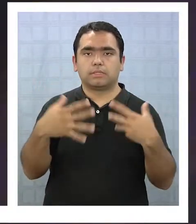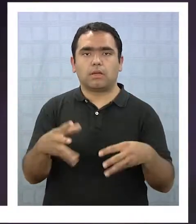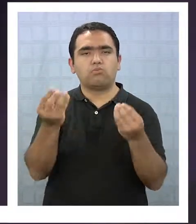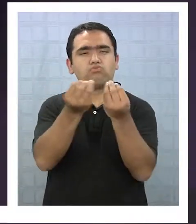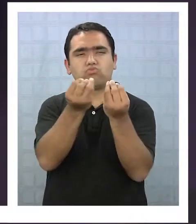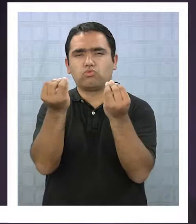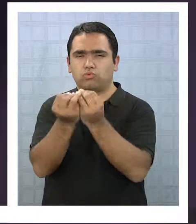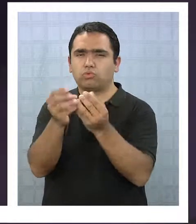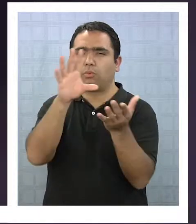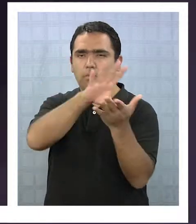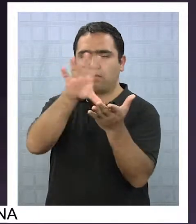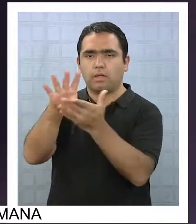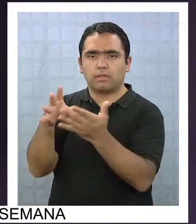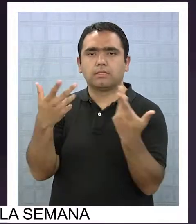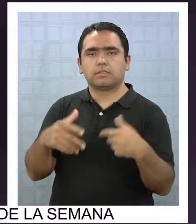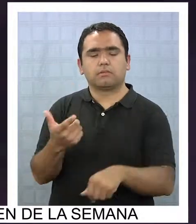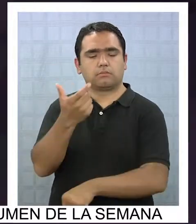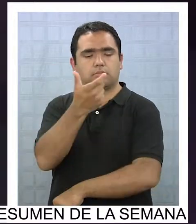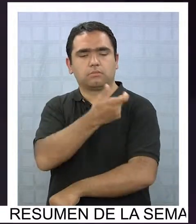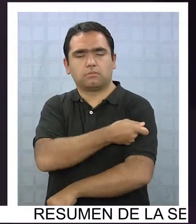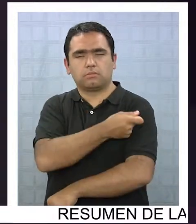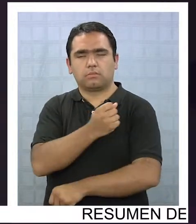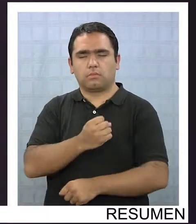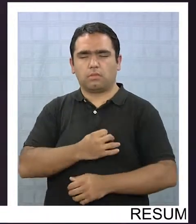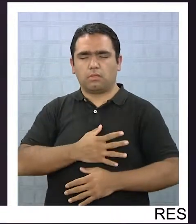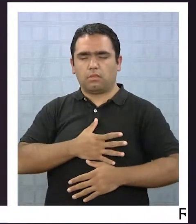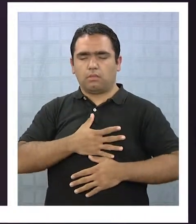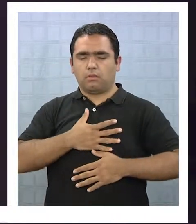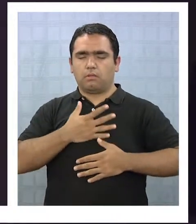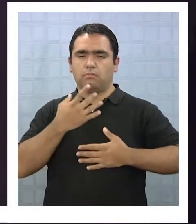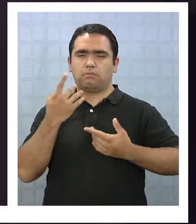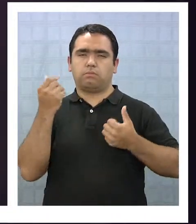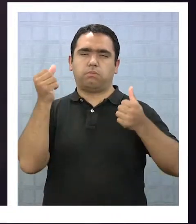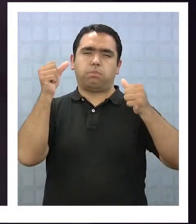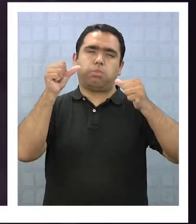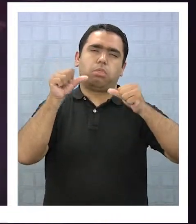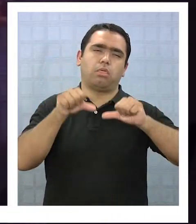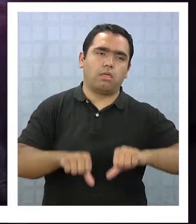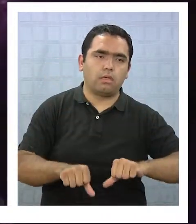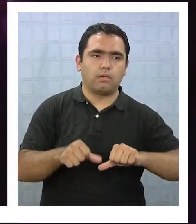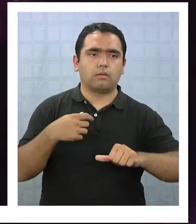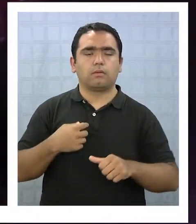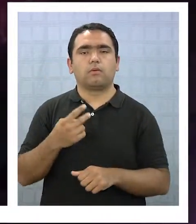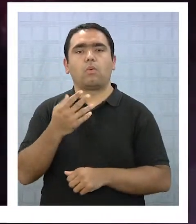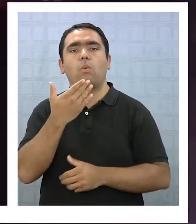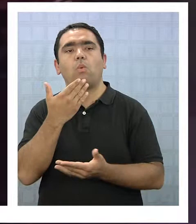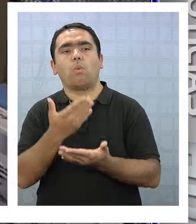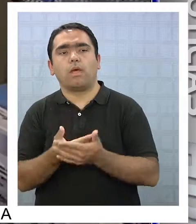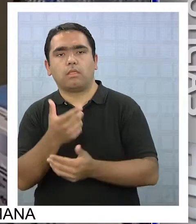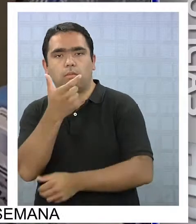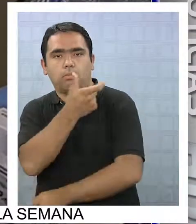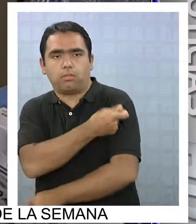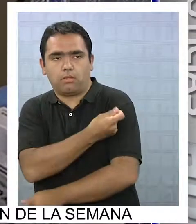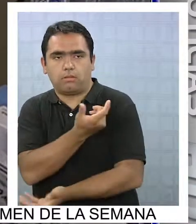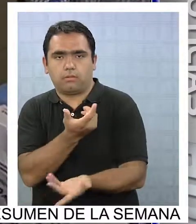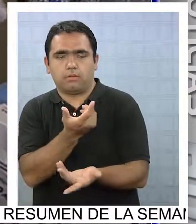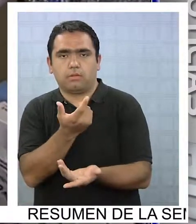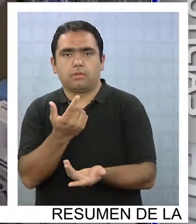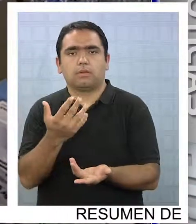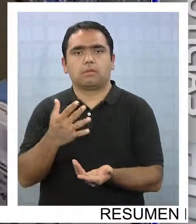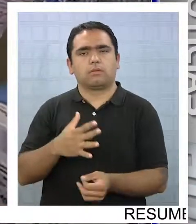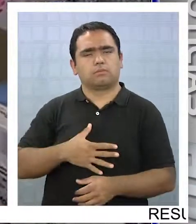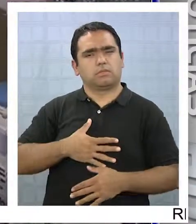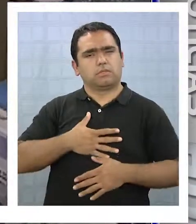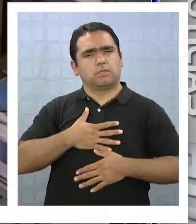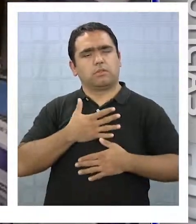casos de niñas que sufrieron efectos secundarios dañinos luego de recibir una o dos dosis de la vacuna, con síntomas que